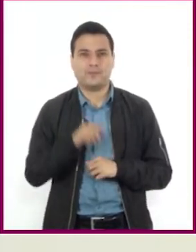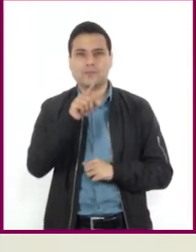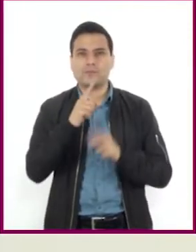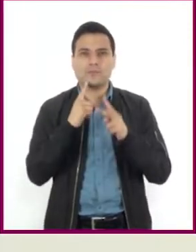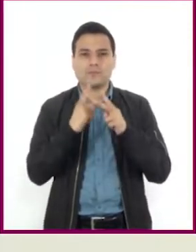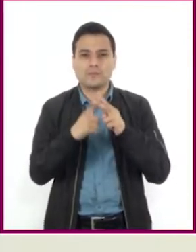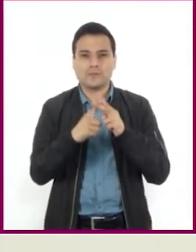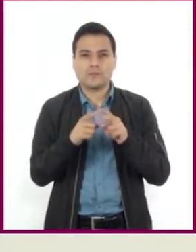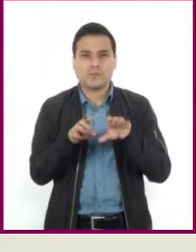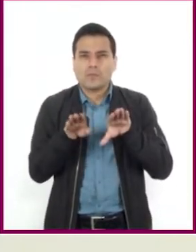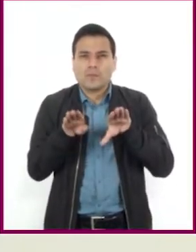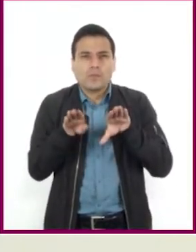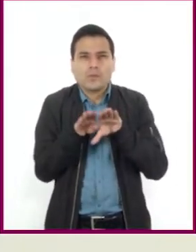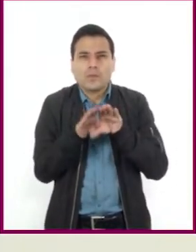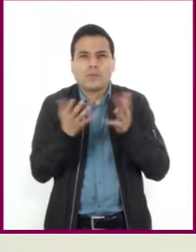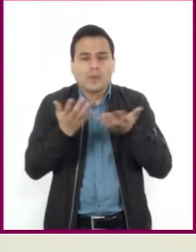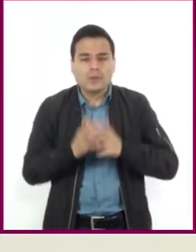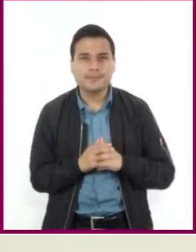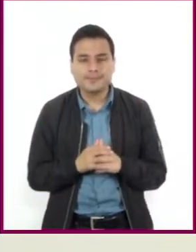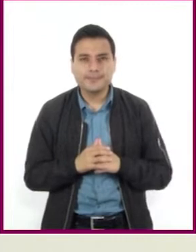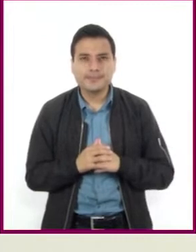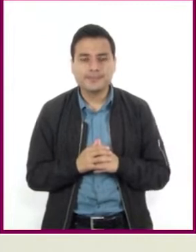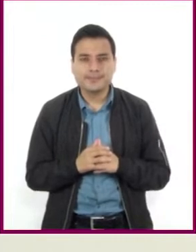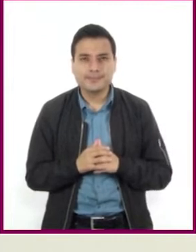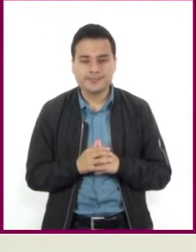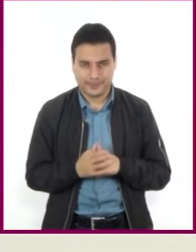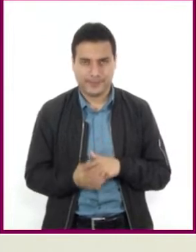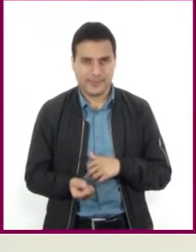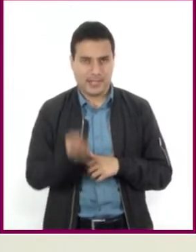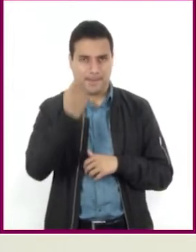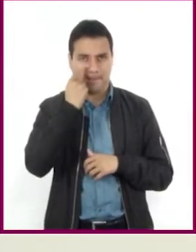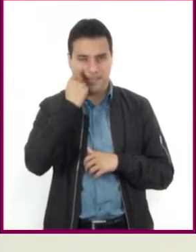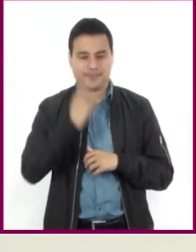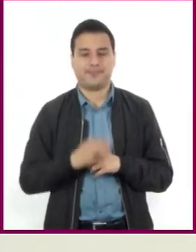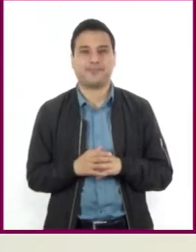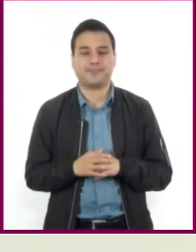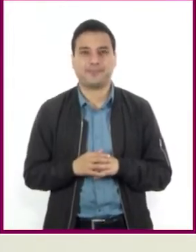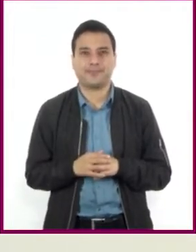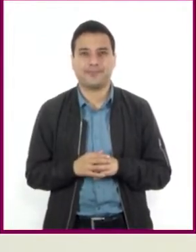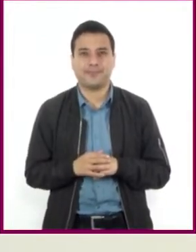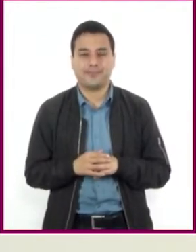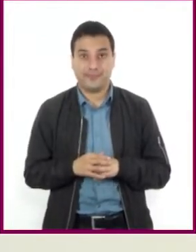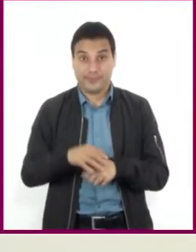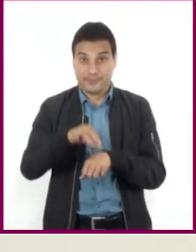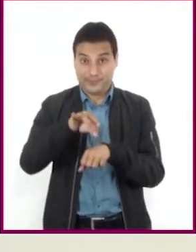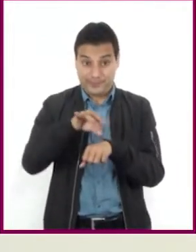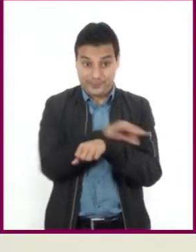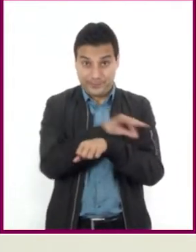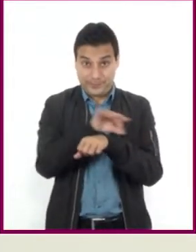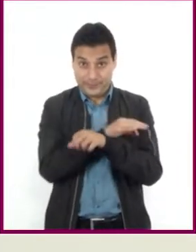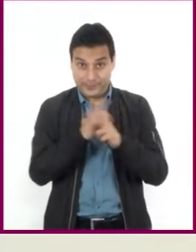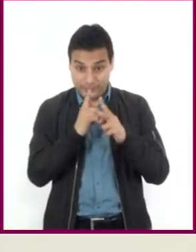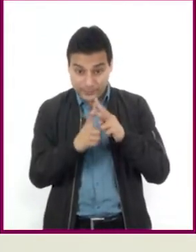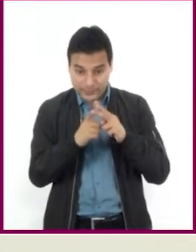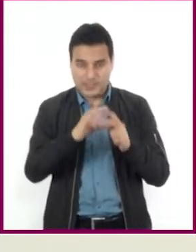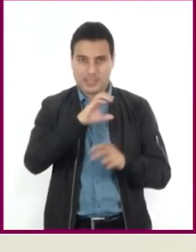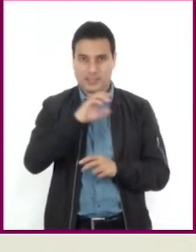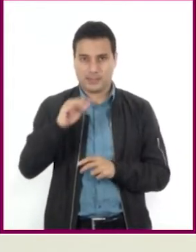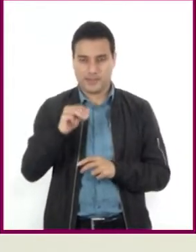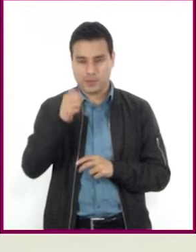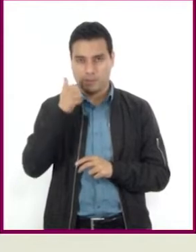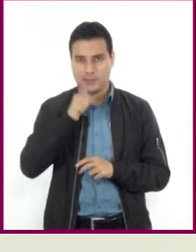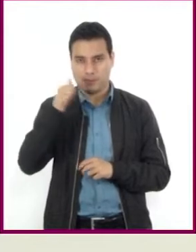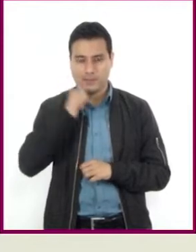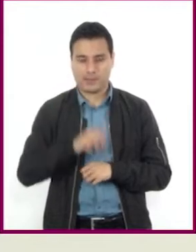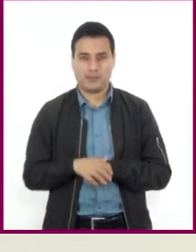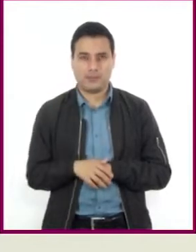de escalas en cualquier mapa, las medidas que hagan con regla serán en centímetros. Entonces, ¿cómo